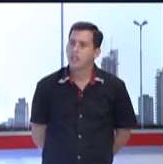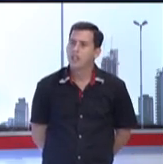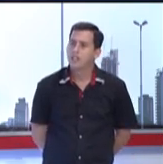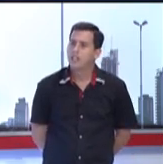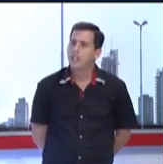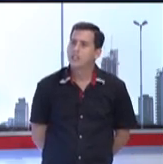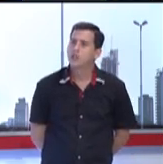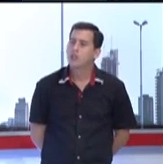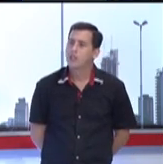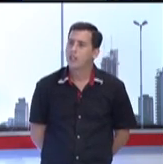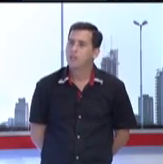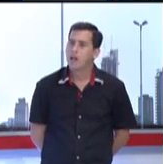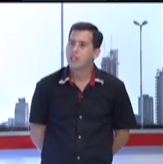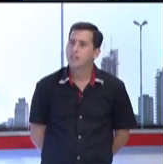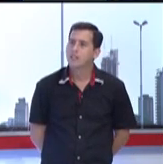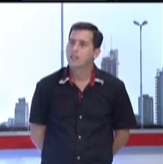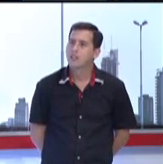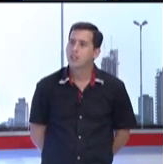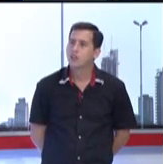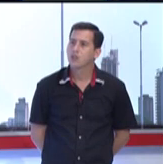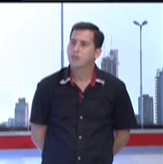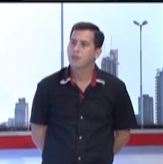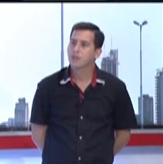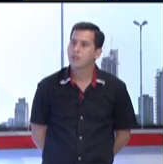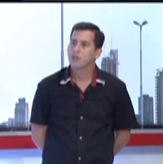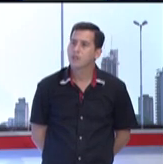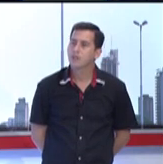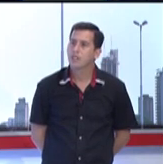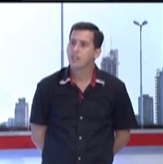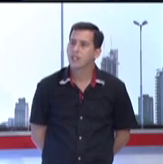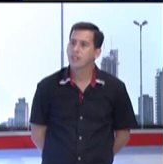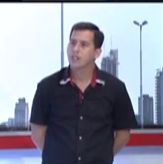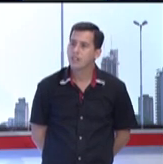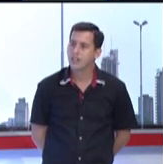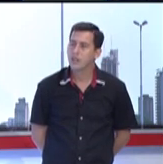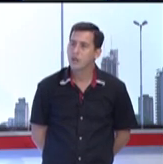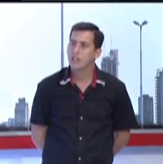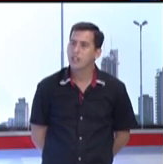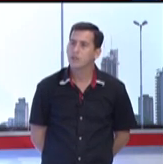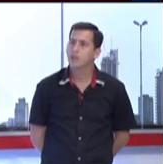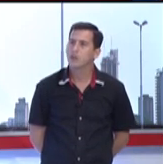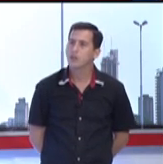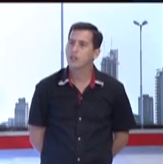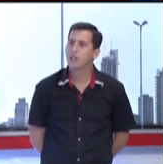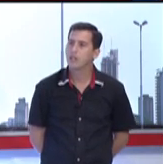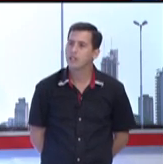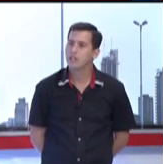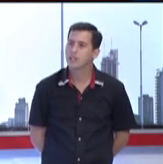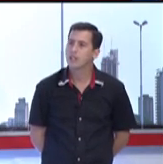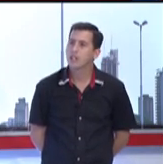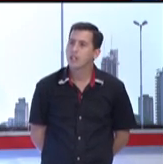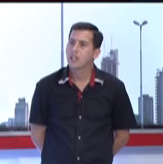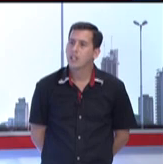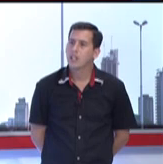Sí, ¿qué tal? Yo soy Dilmar Dos Santos, soy profesor de la escuela y también soy profesor de lengua de